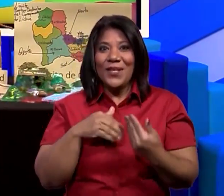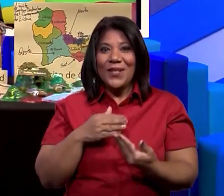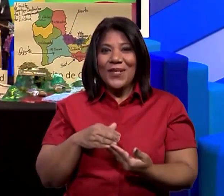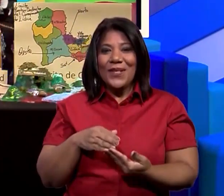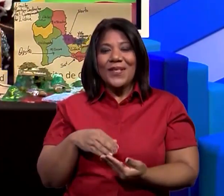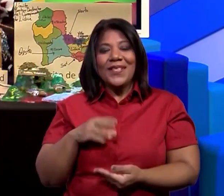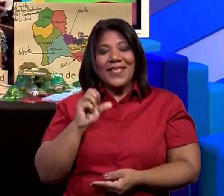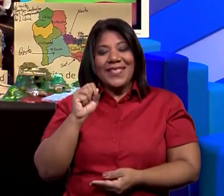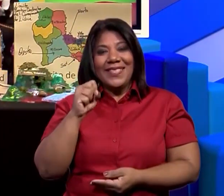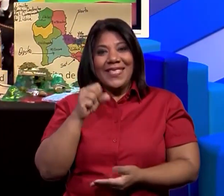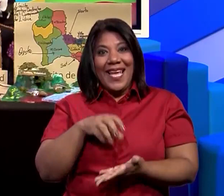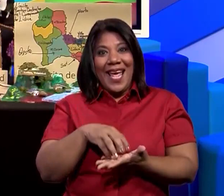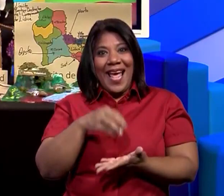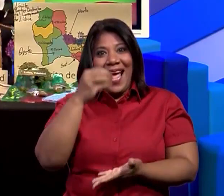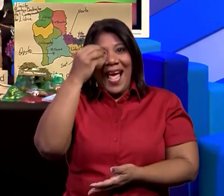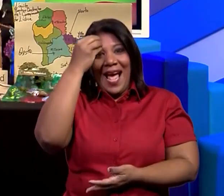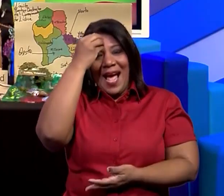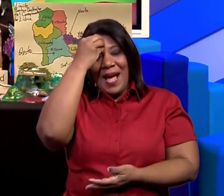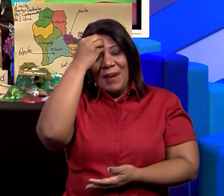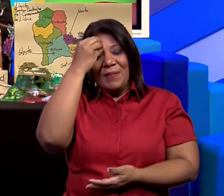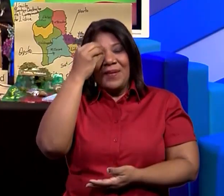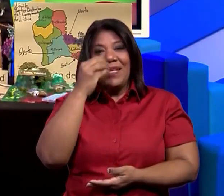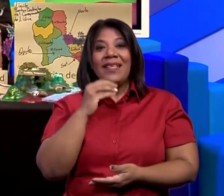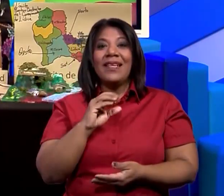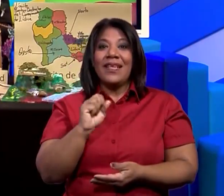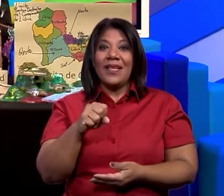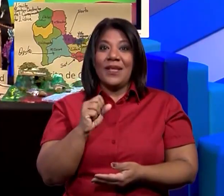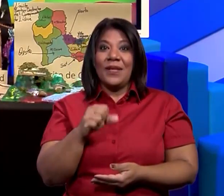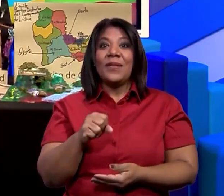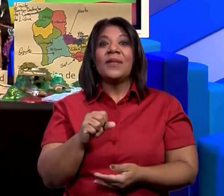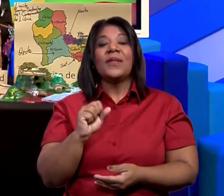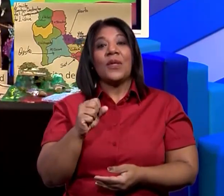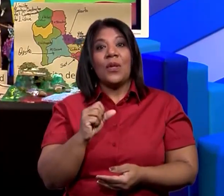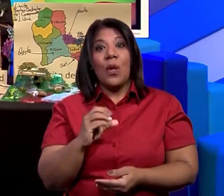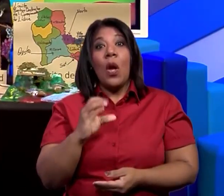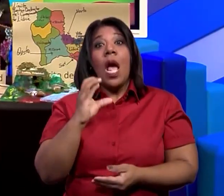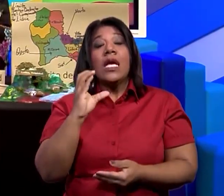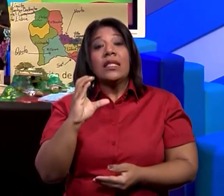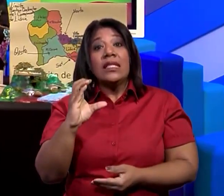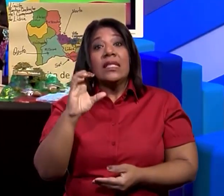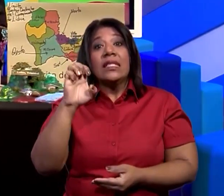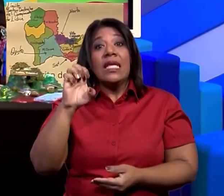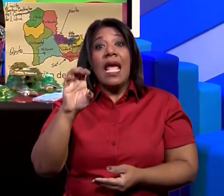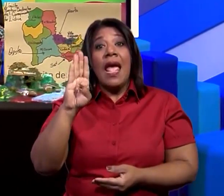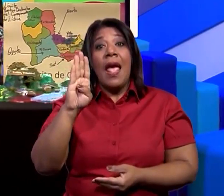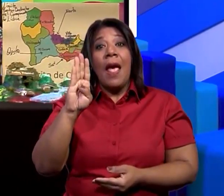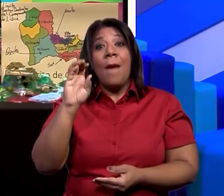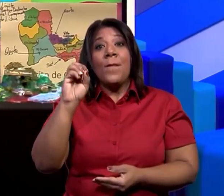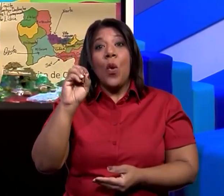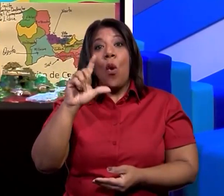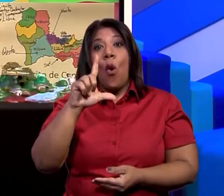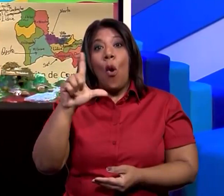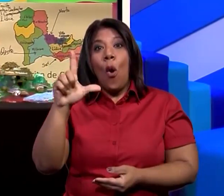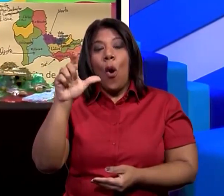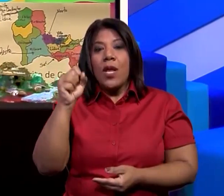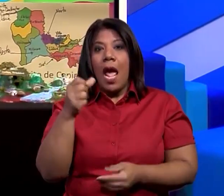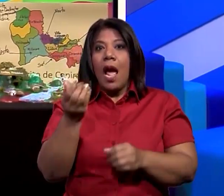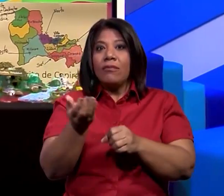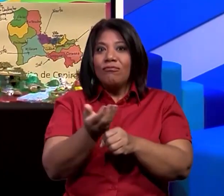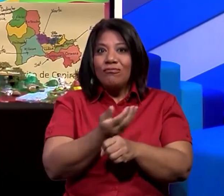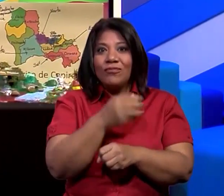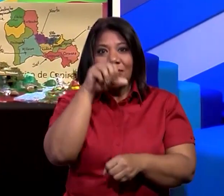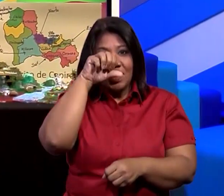mencionando por medio del letreo, tienda. Y cada uno de los